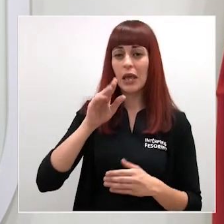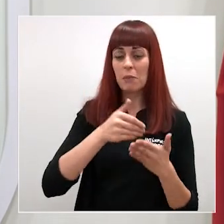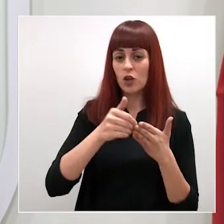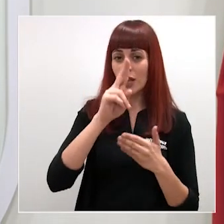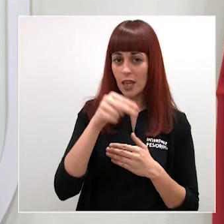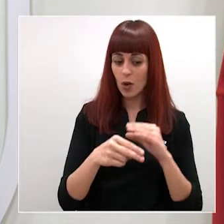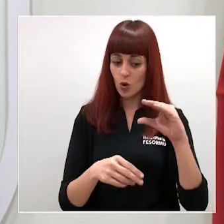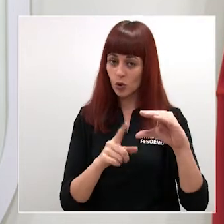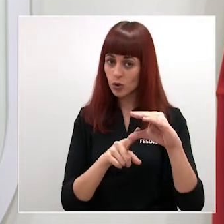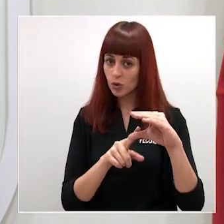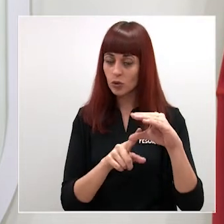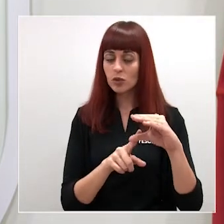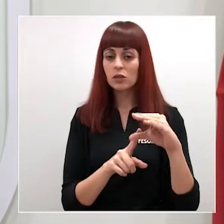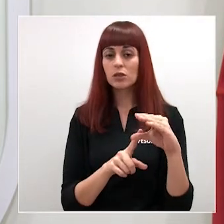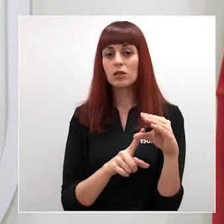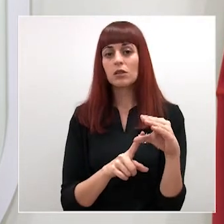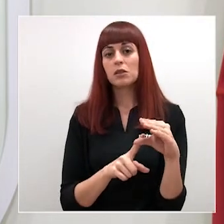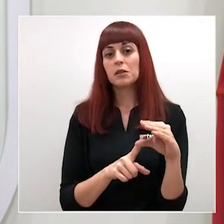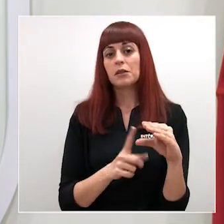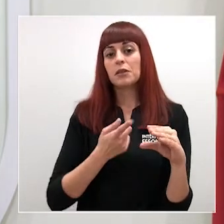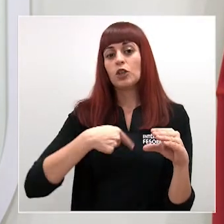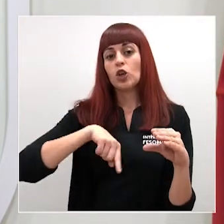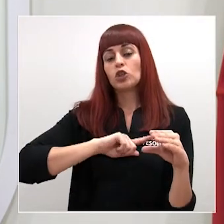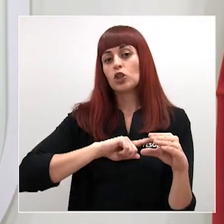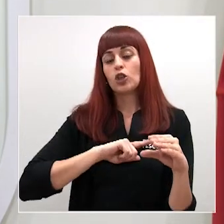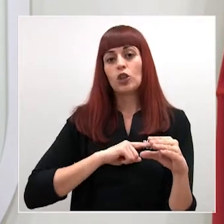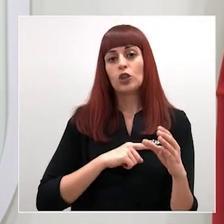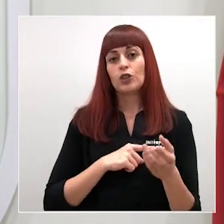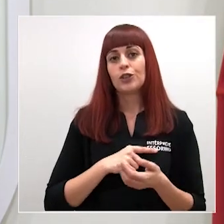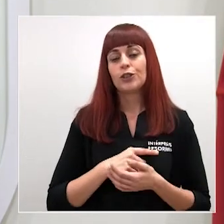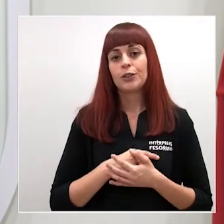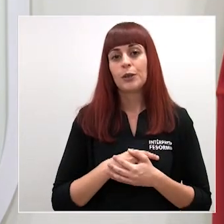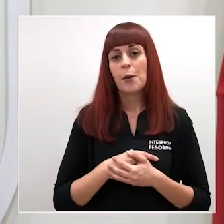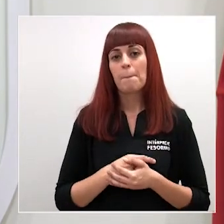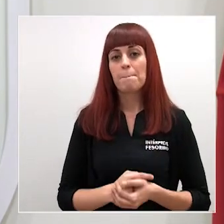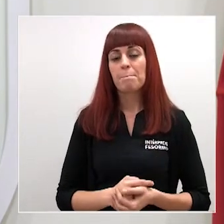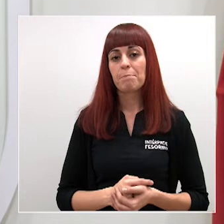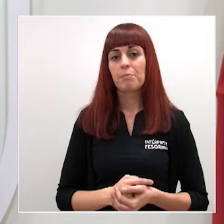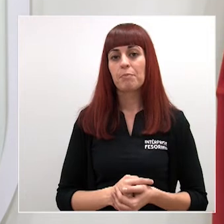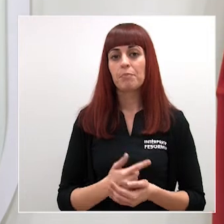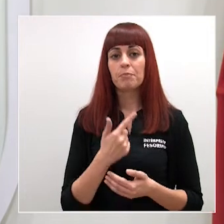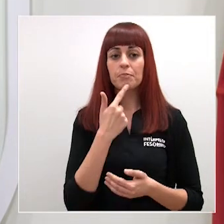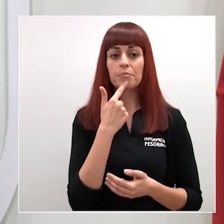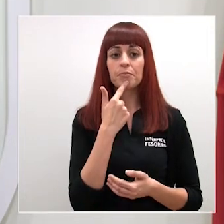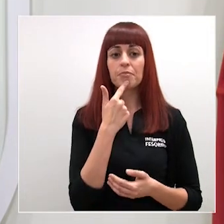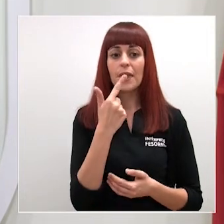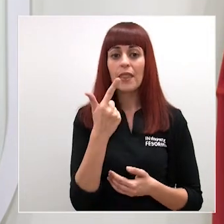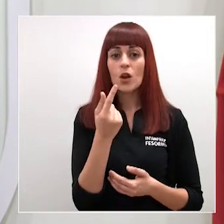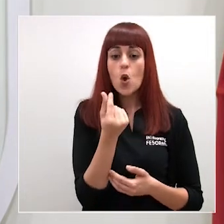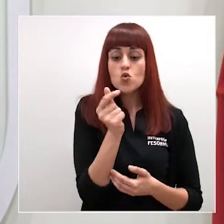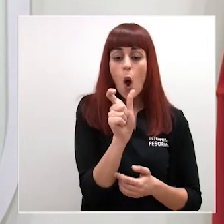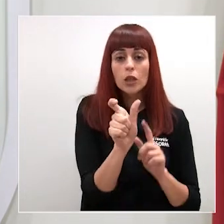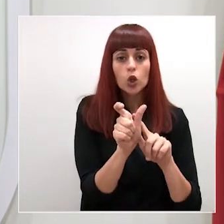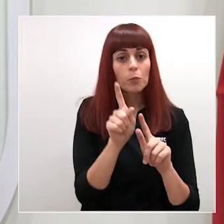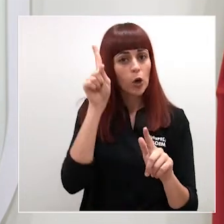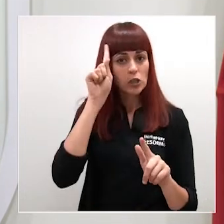fundamentalmente se trata de nosotros no hemos podido adelantar esa cifra hasta la fecha puesto que no teníamos